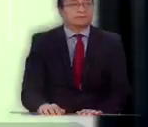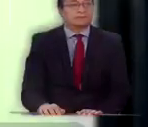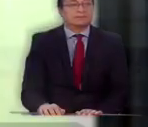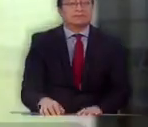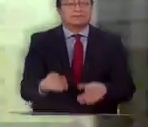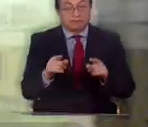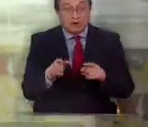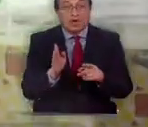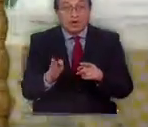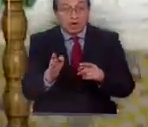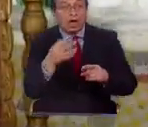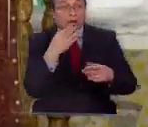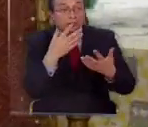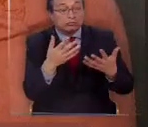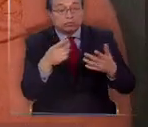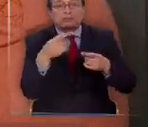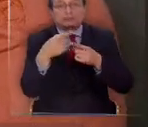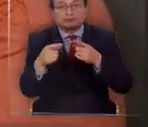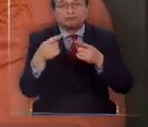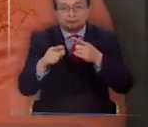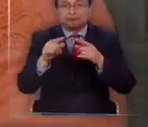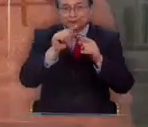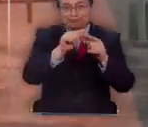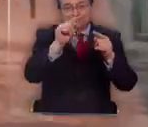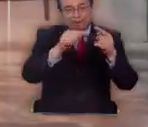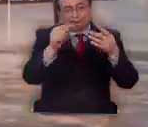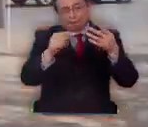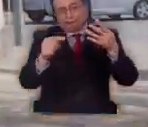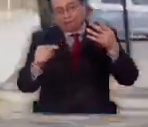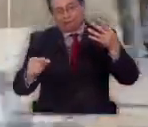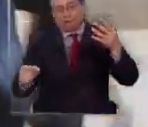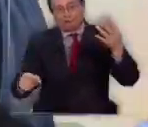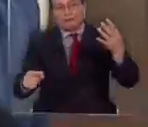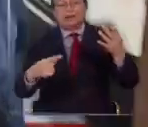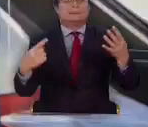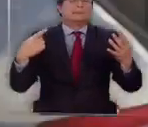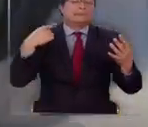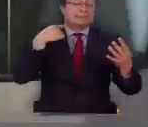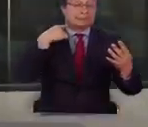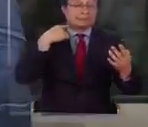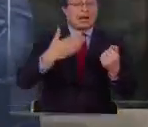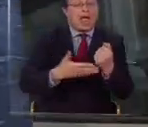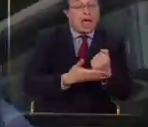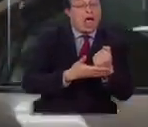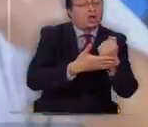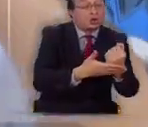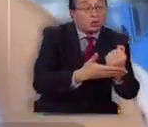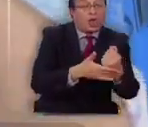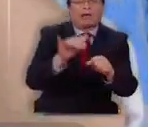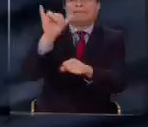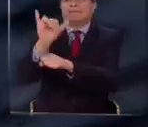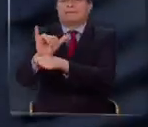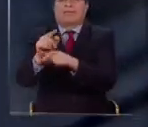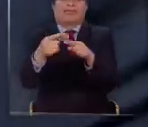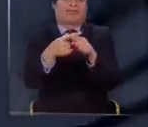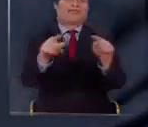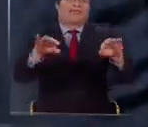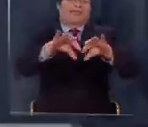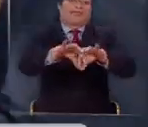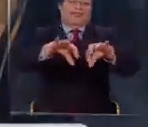Cadenas, que como vimos tienen diversos eslabones y una línea delgada que separa la ayuda del engaño. Gracias.